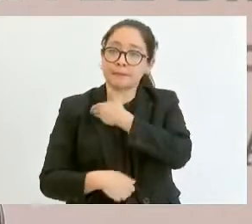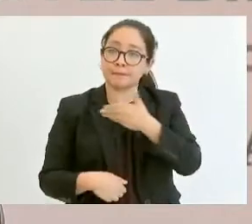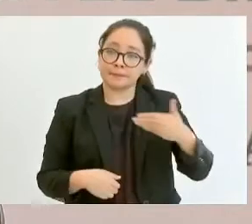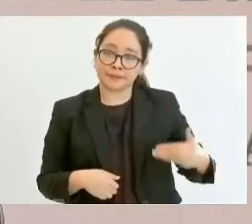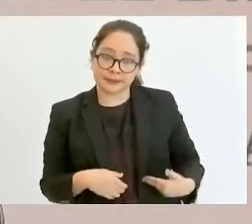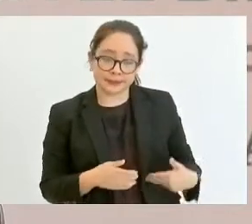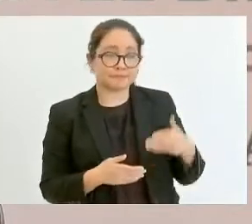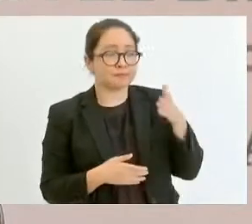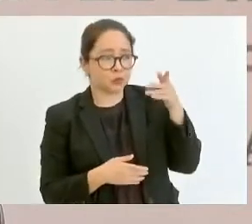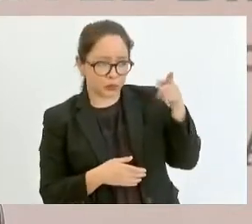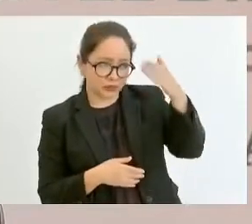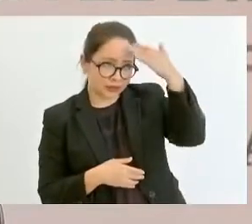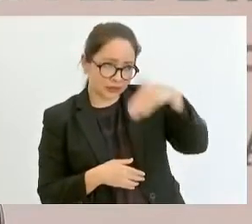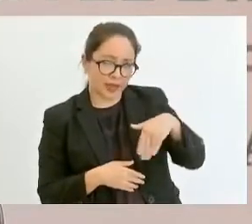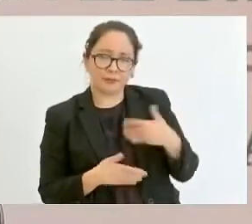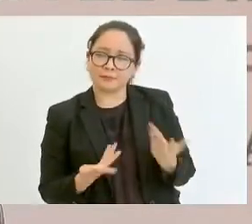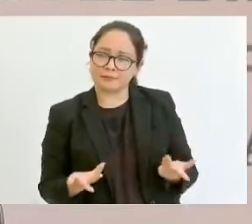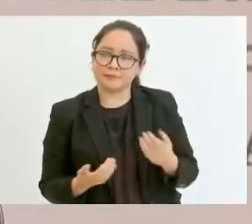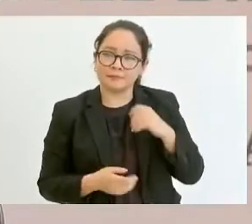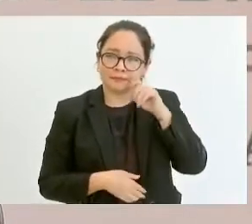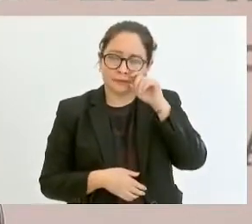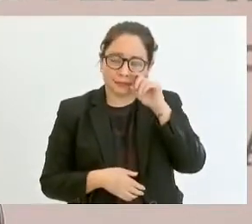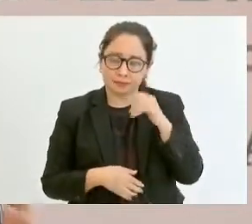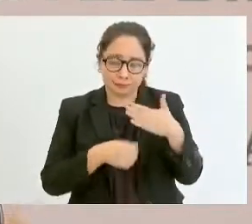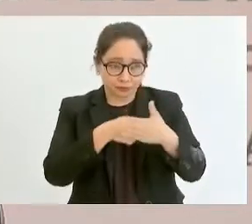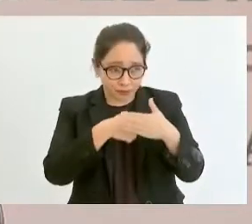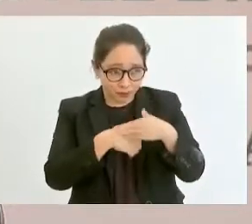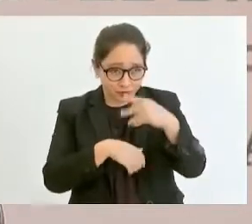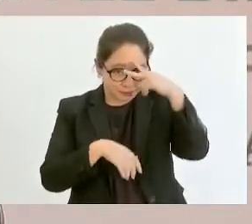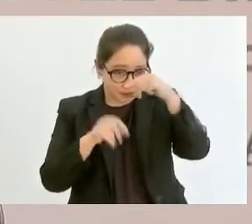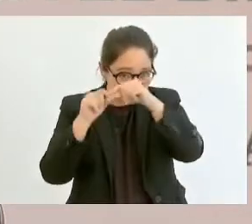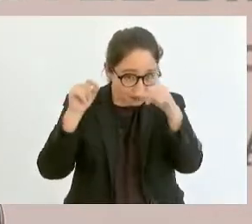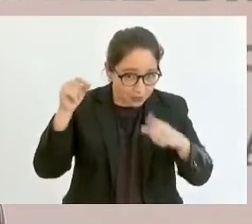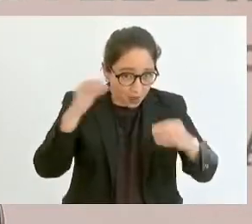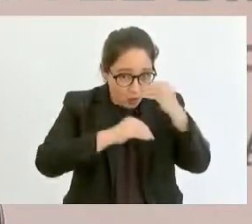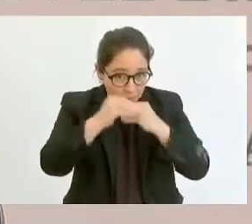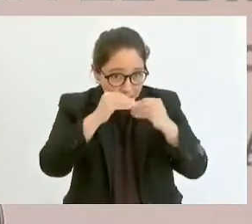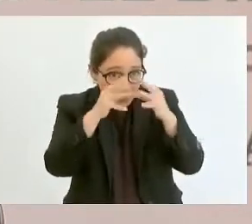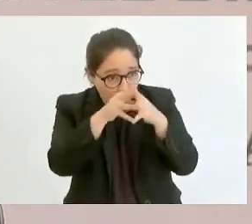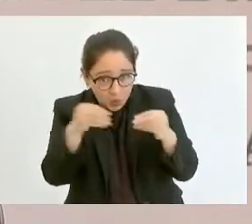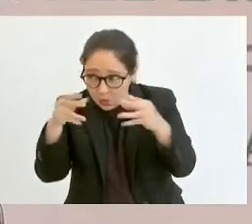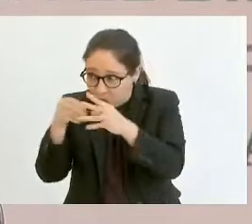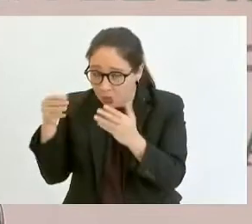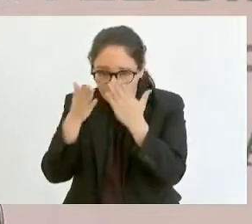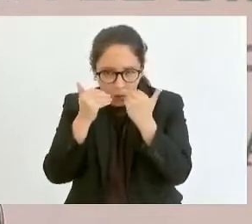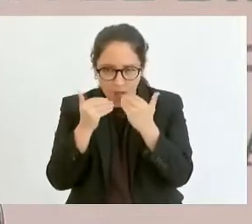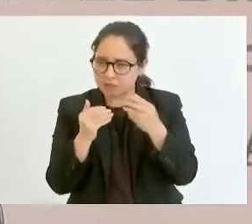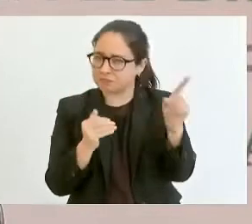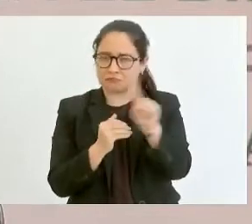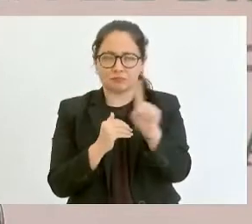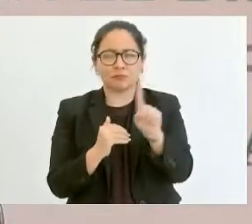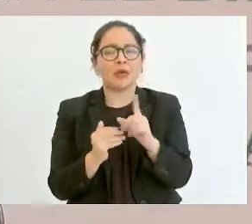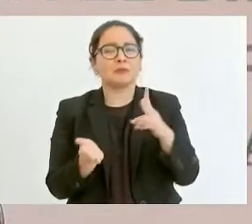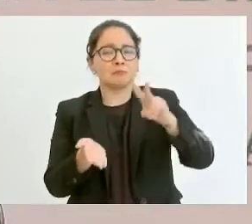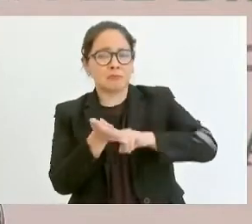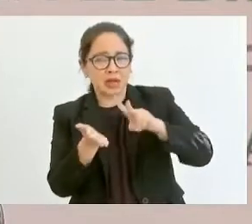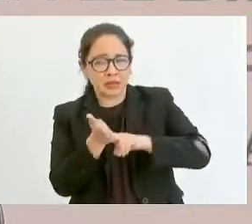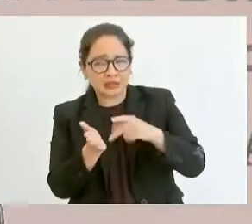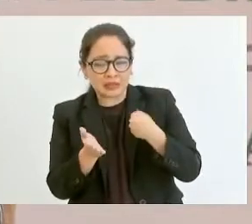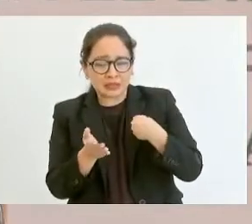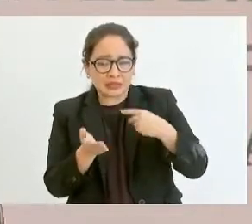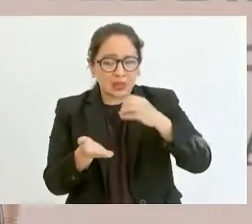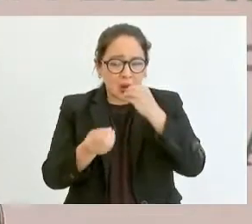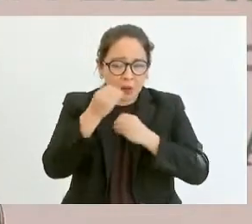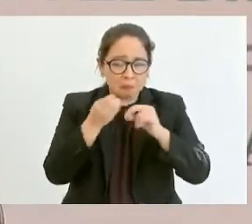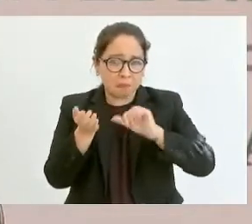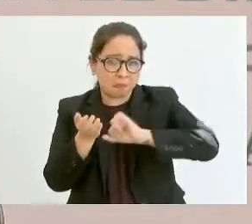ratificado, no faltarán los alimentos en México. No habrá desabasto ni alza de precios y las familias de dos